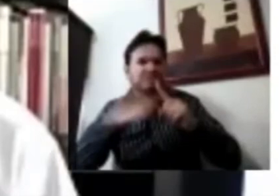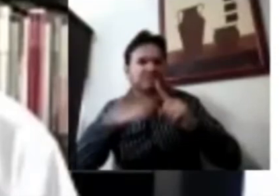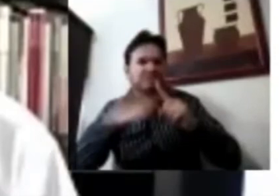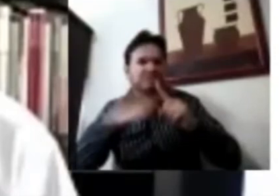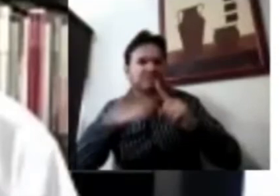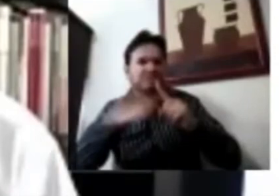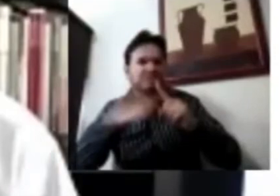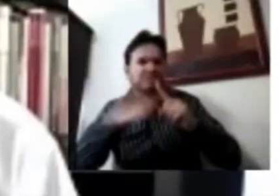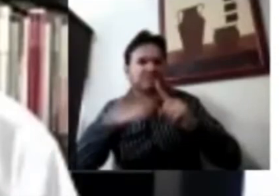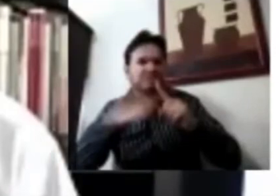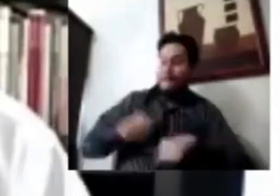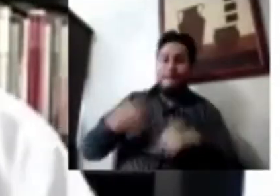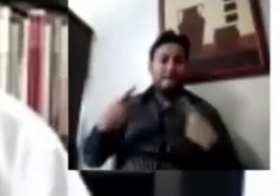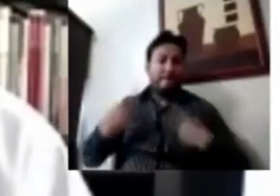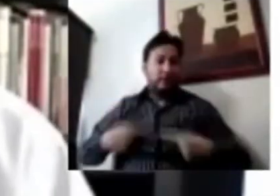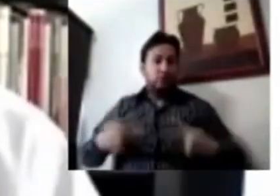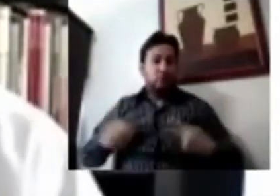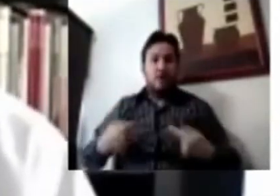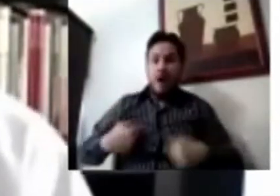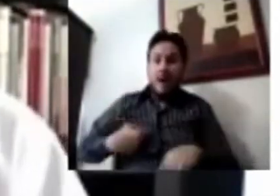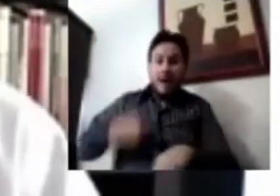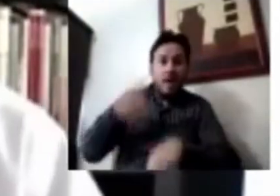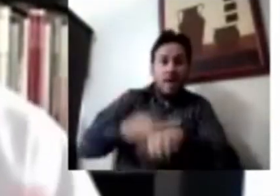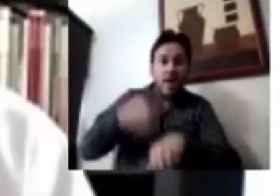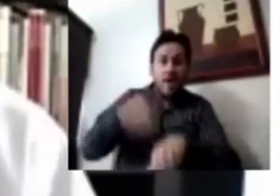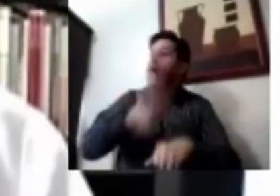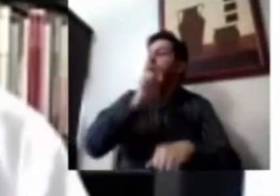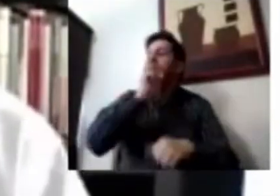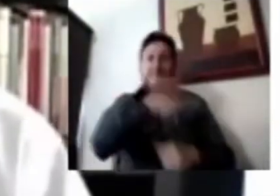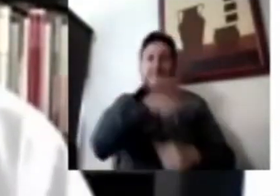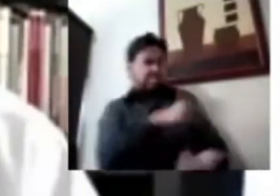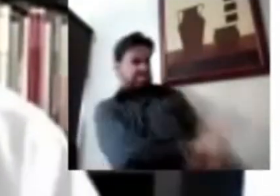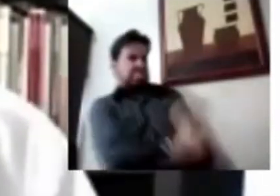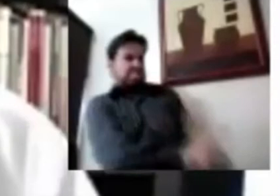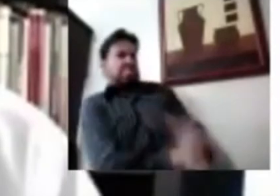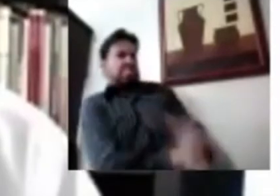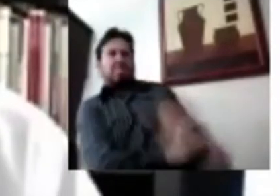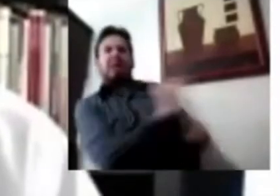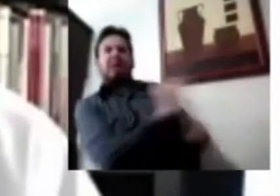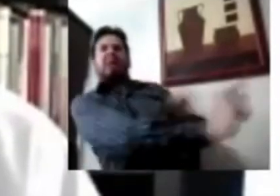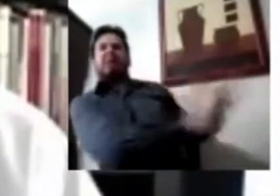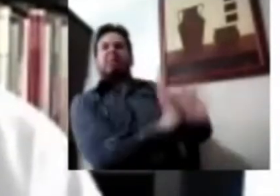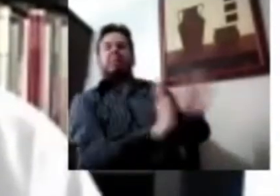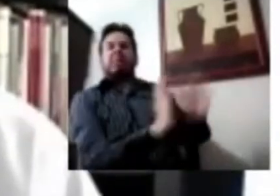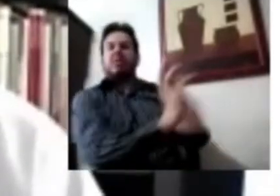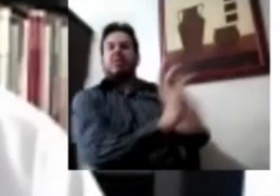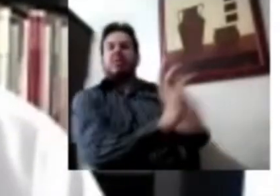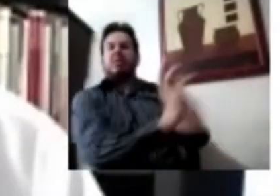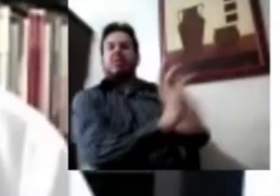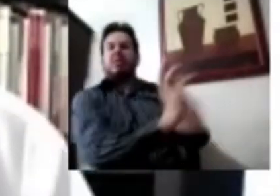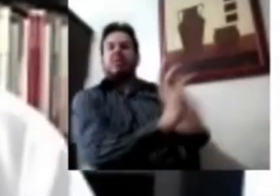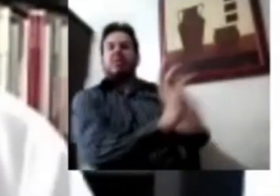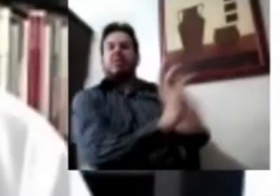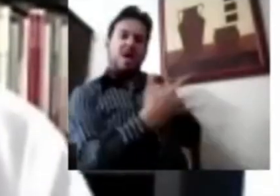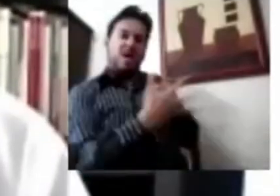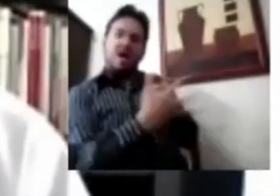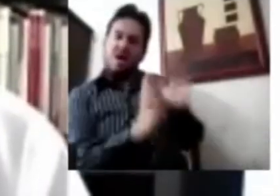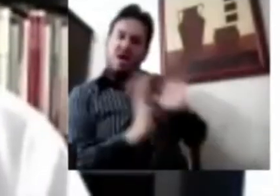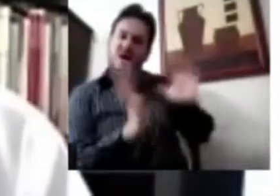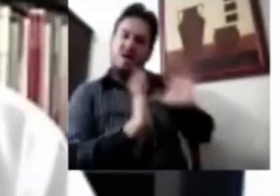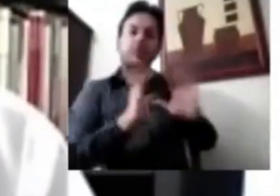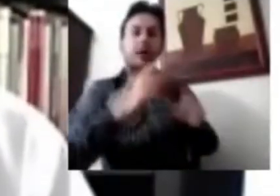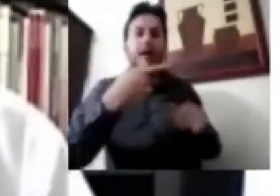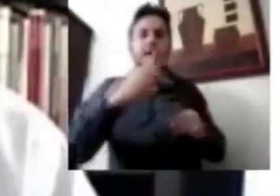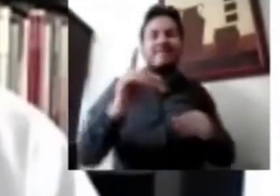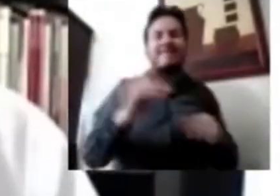importante poner ahí porque se combinan, por un lado, esta confianza explícita